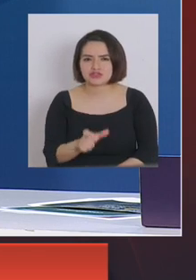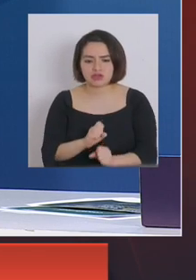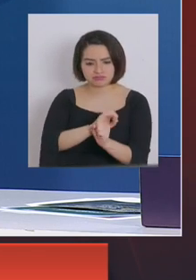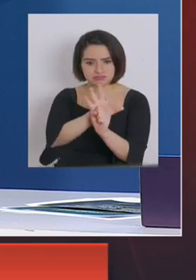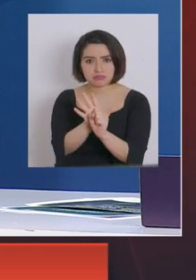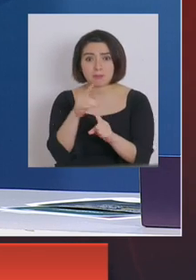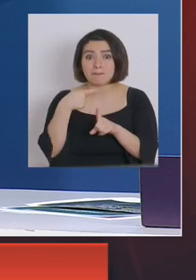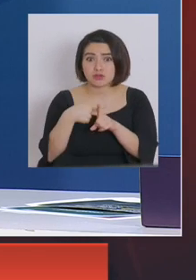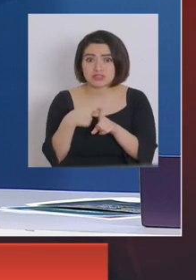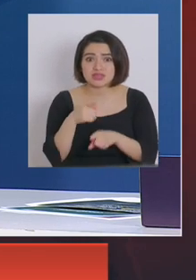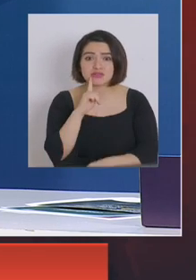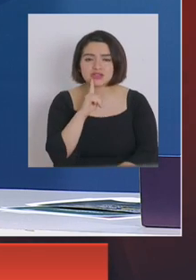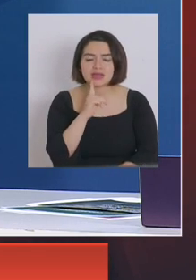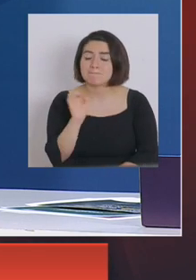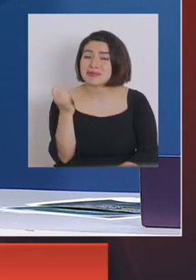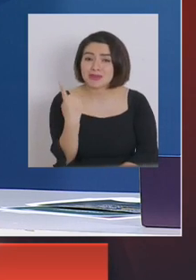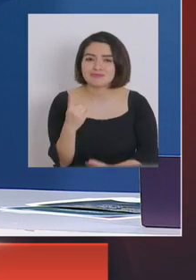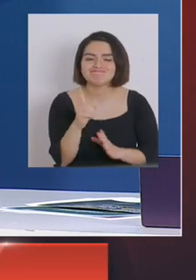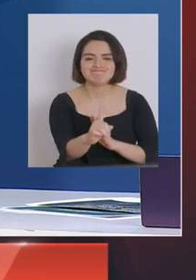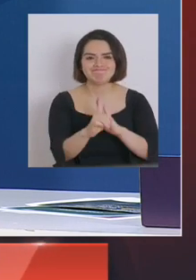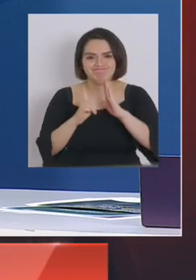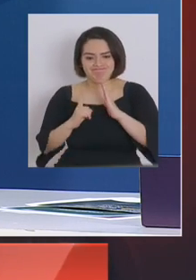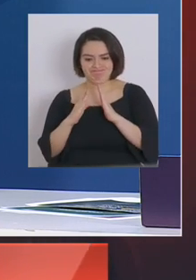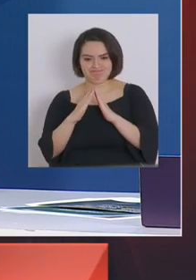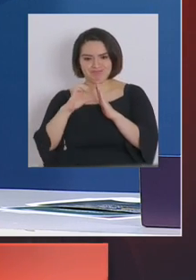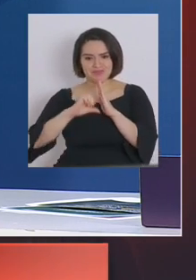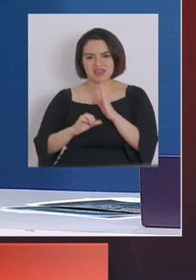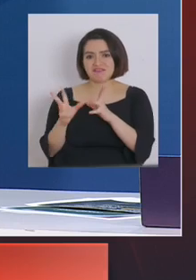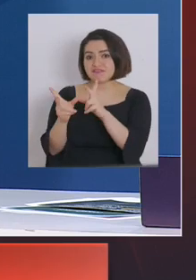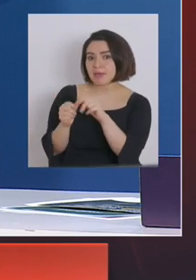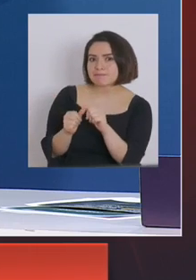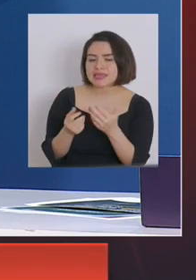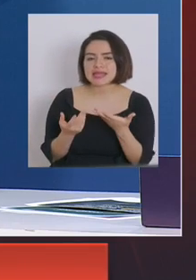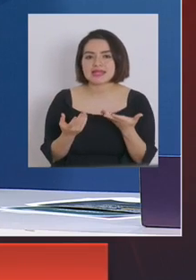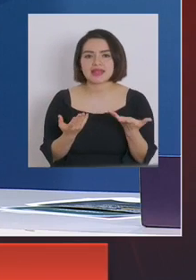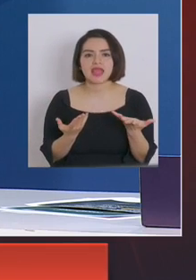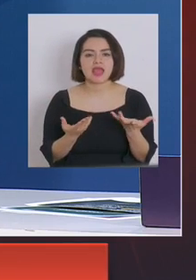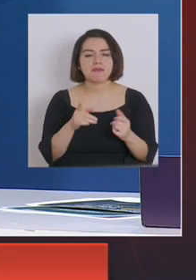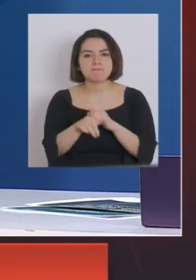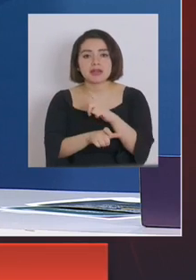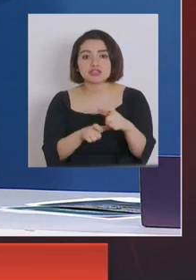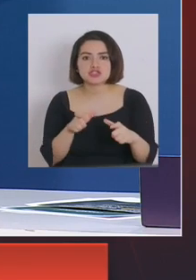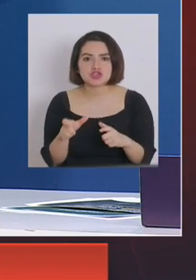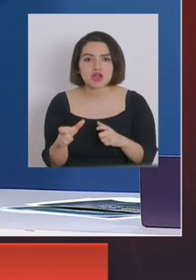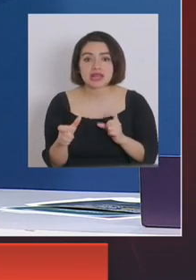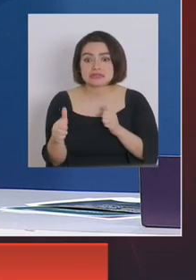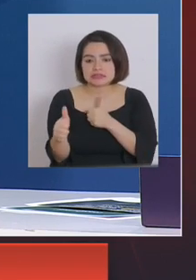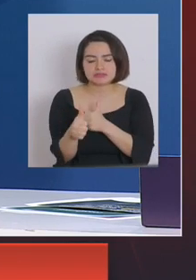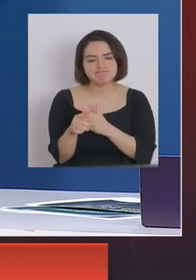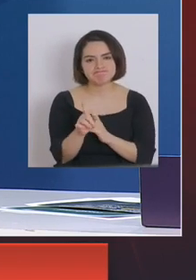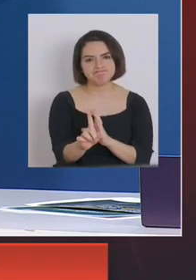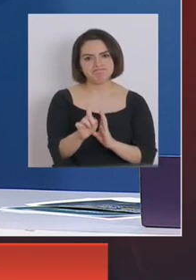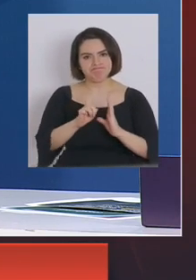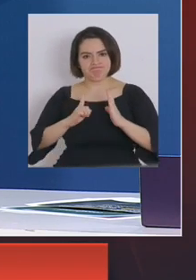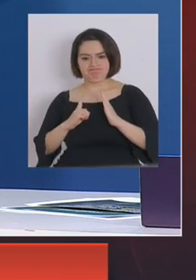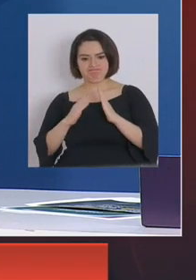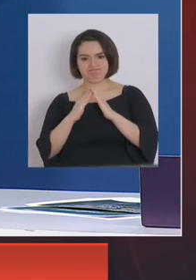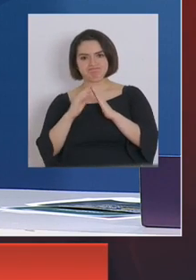lo primero que tiene que hacer es aislarse. Es aislarse de su familia, de las personas con que se encuentra habitando. Y obviamente,